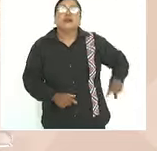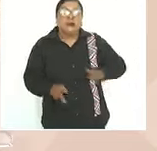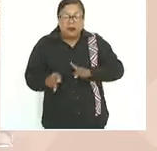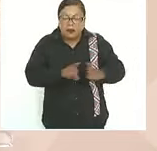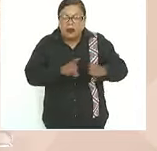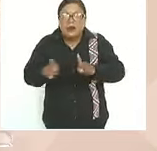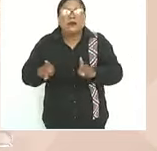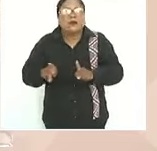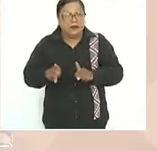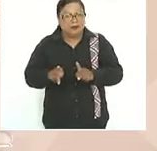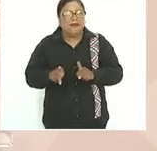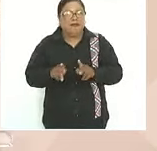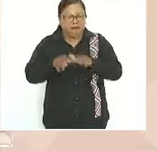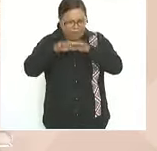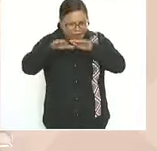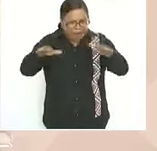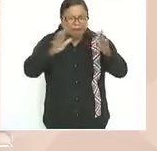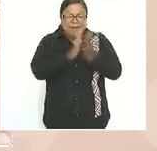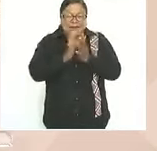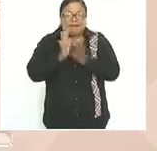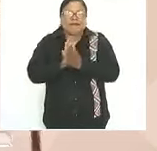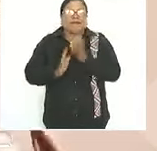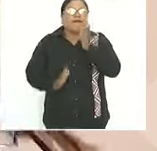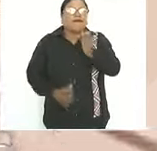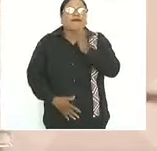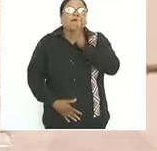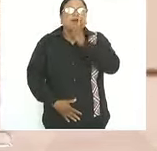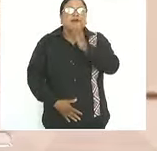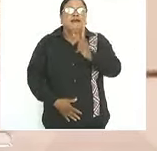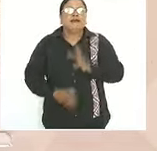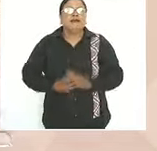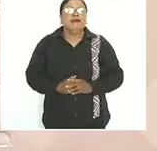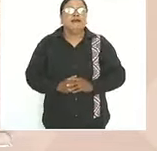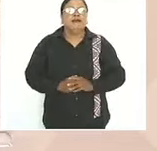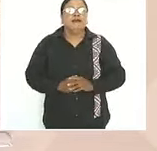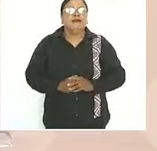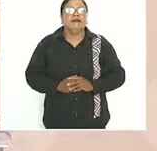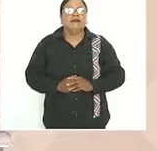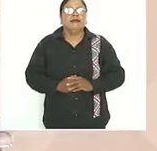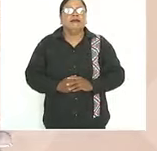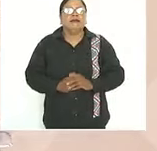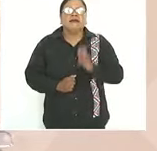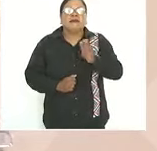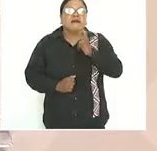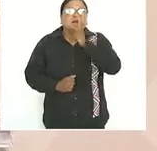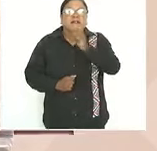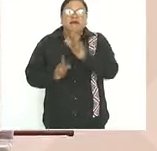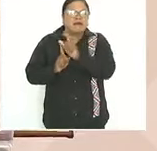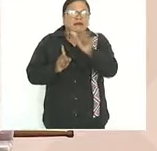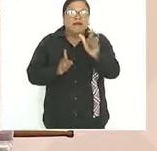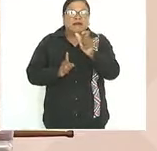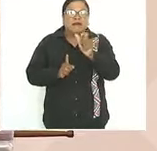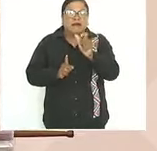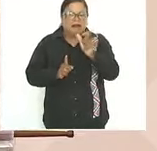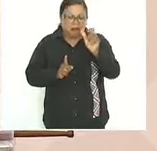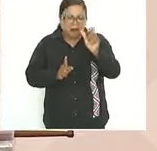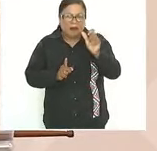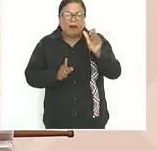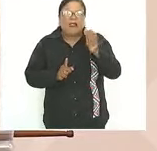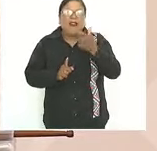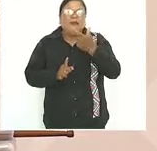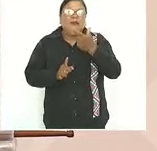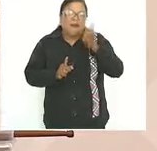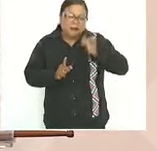es una palabra griega que